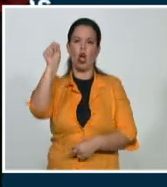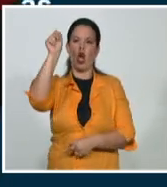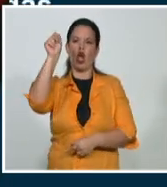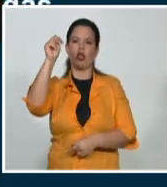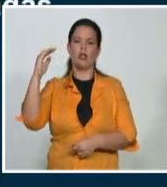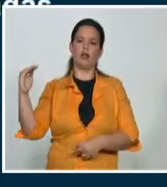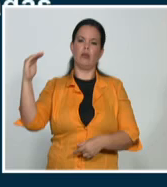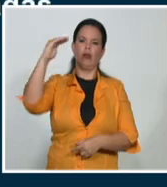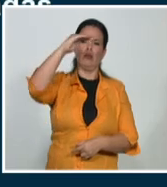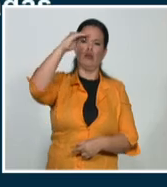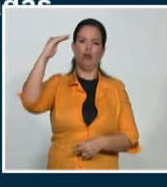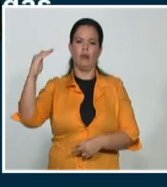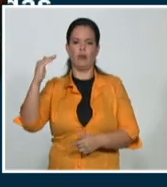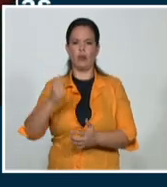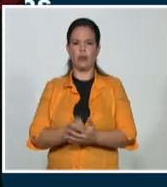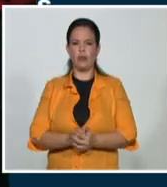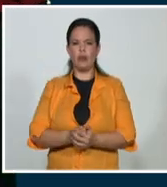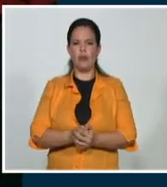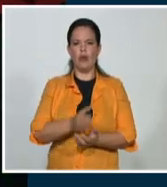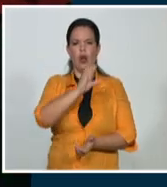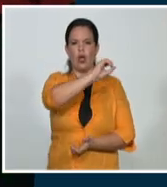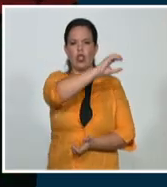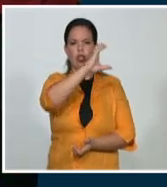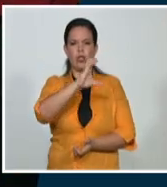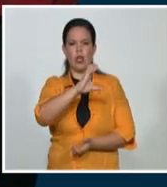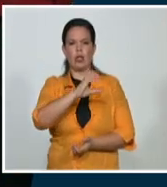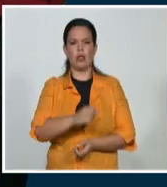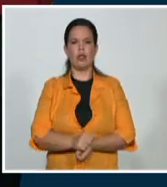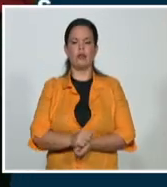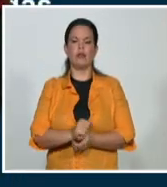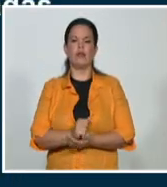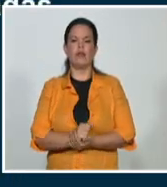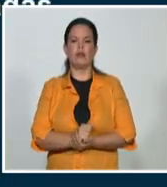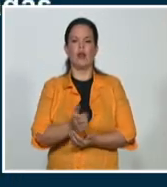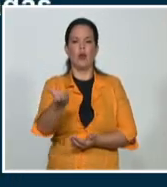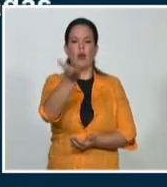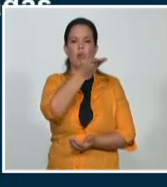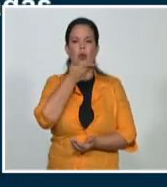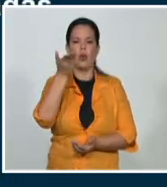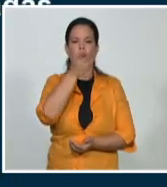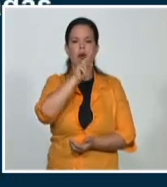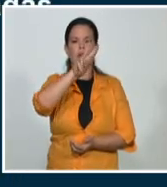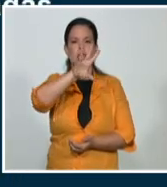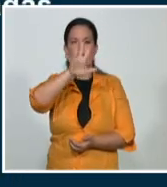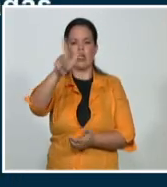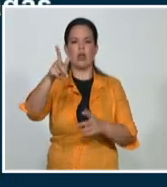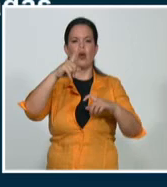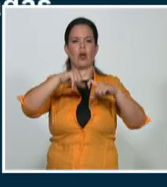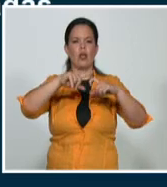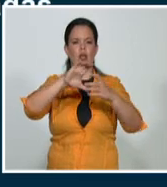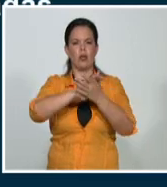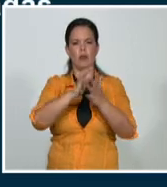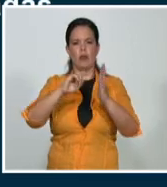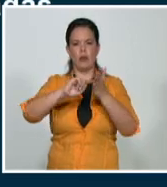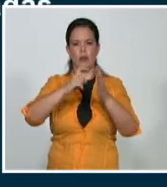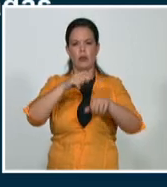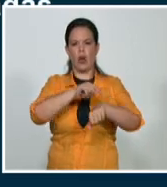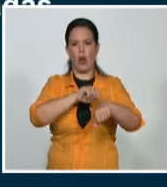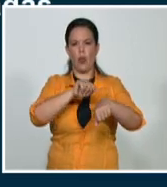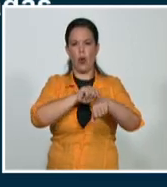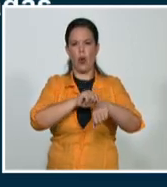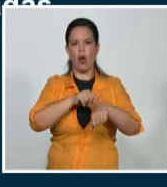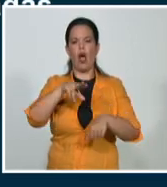país. En la parte occidental soplarán del este al sudeste hasta 25 kilómetros por hora. Habrá marejadas en ambos litorales